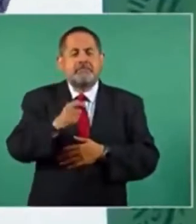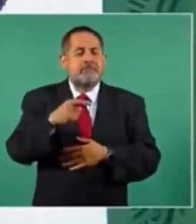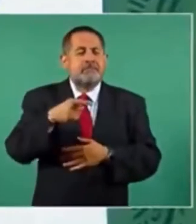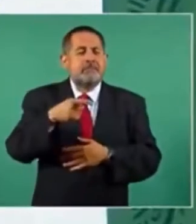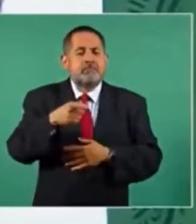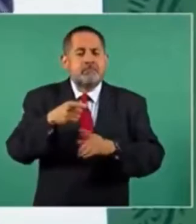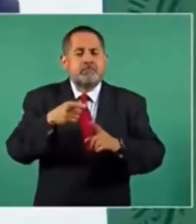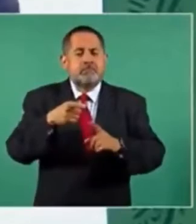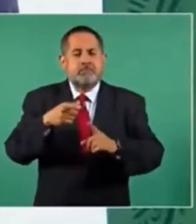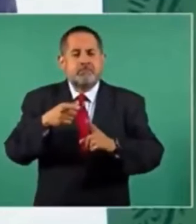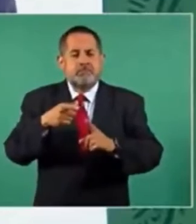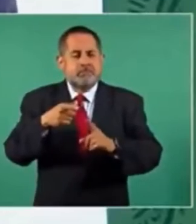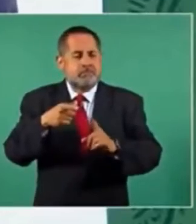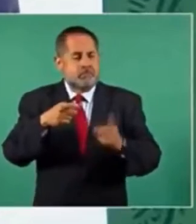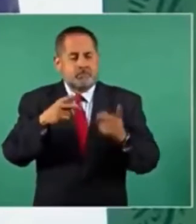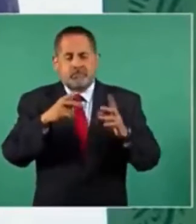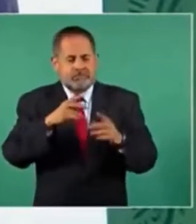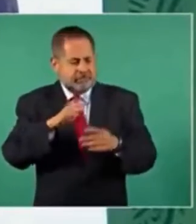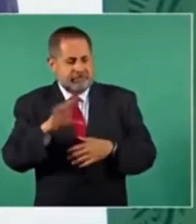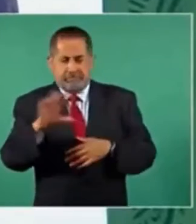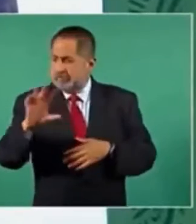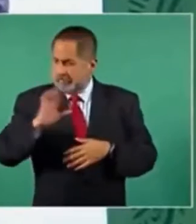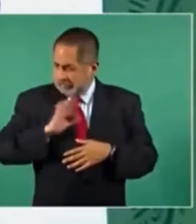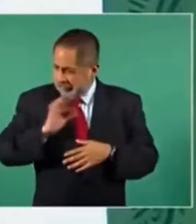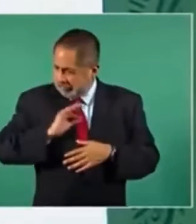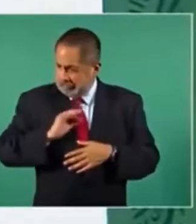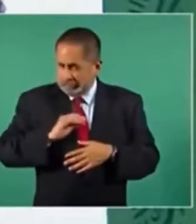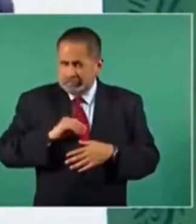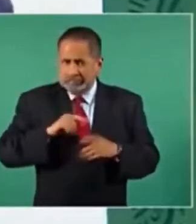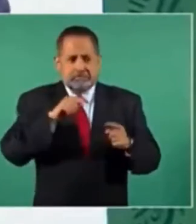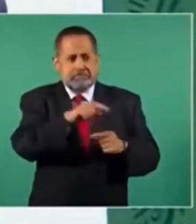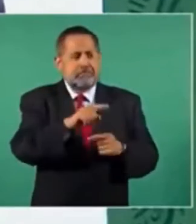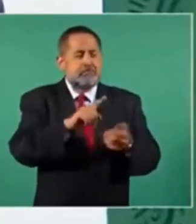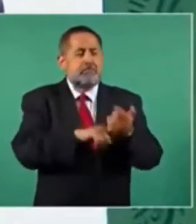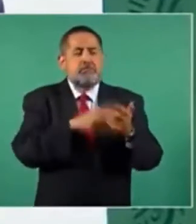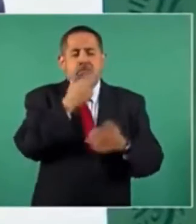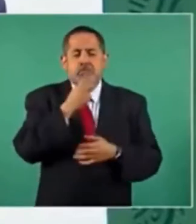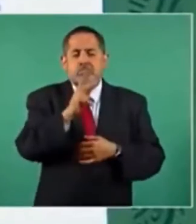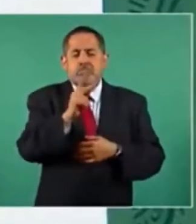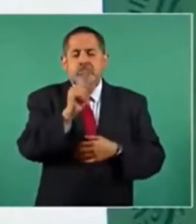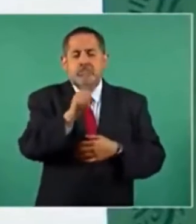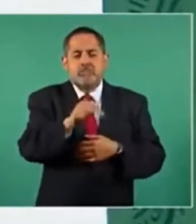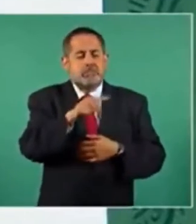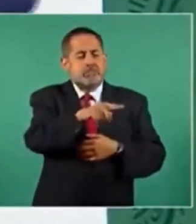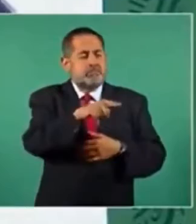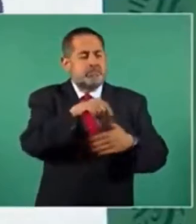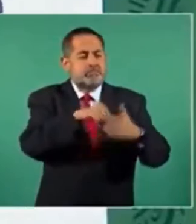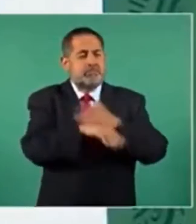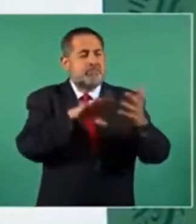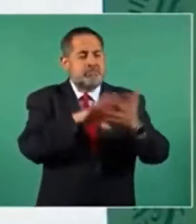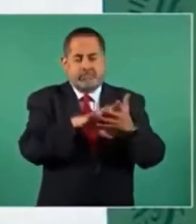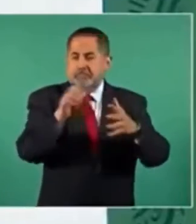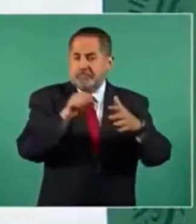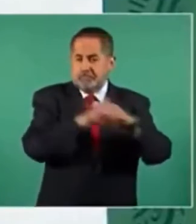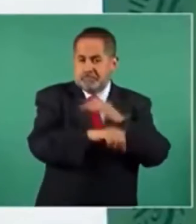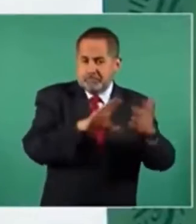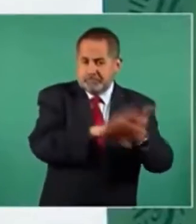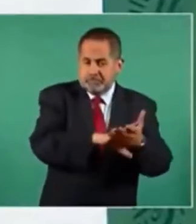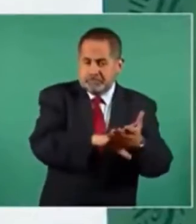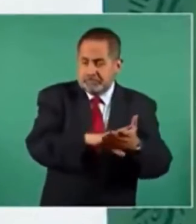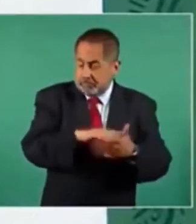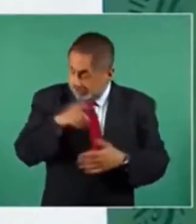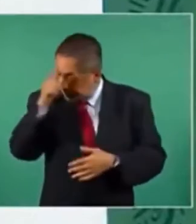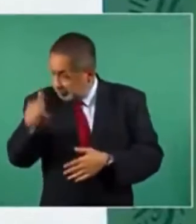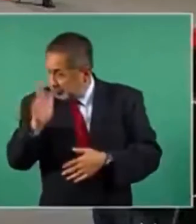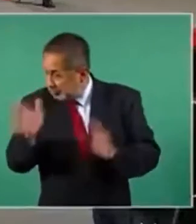que se le acusa de eso, del PAN, está preso. Yo pensaba que no estaba en la